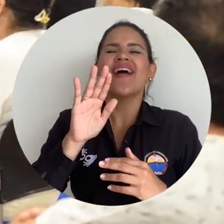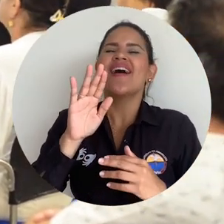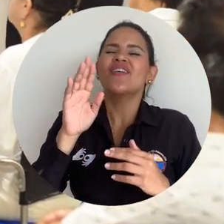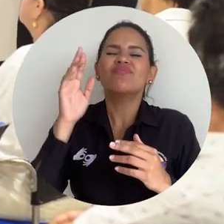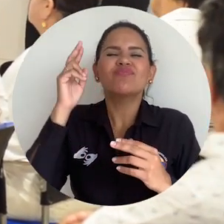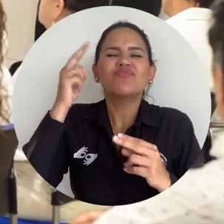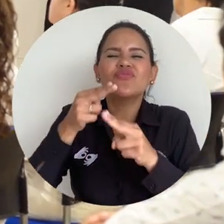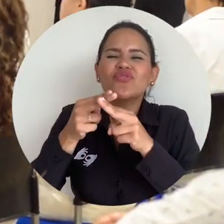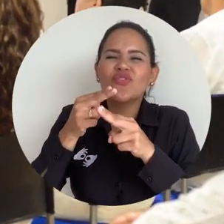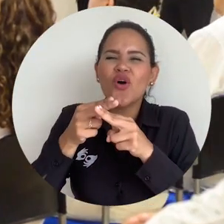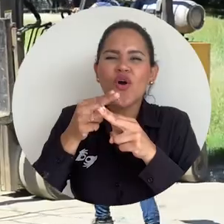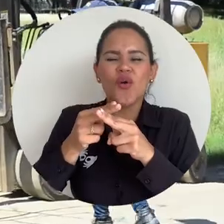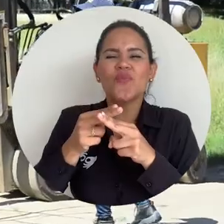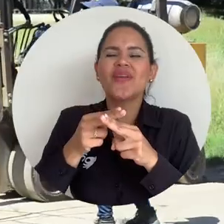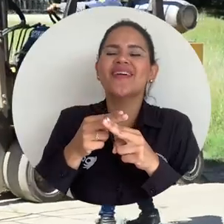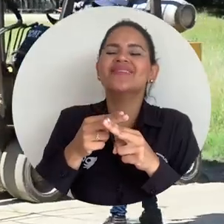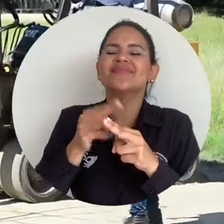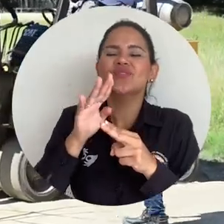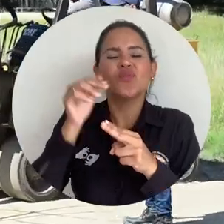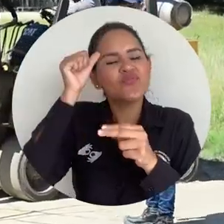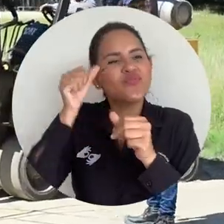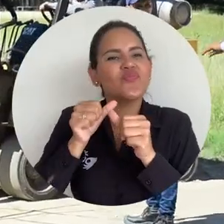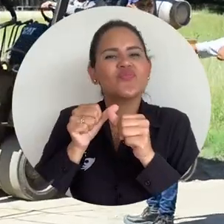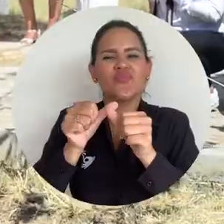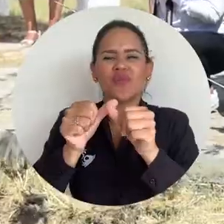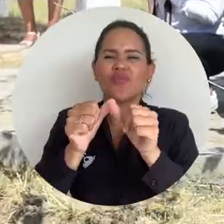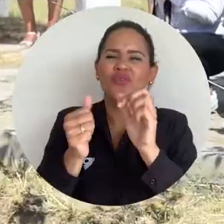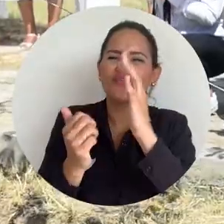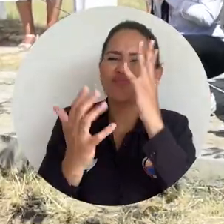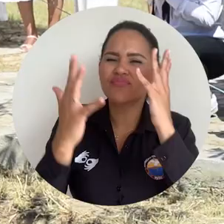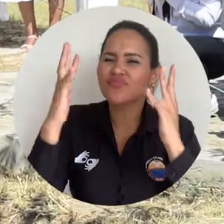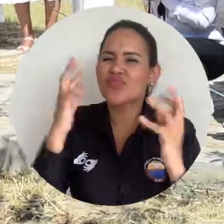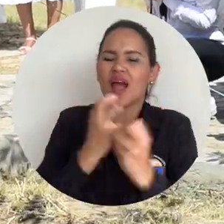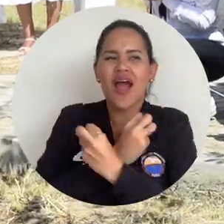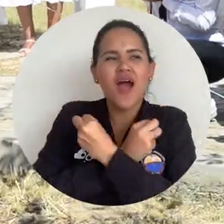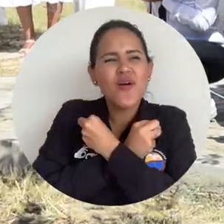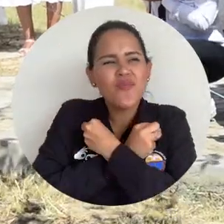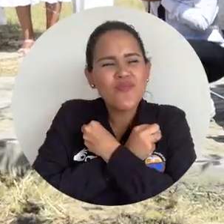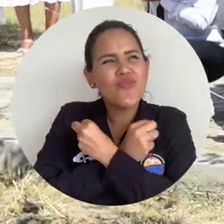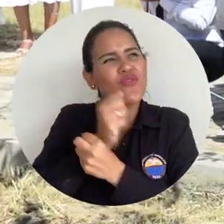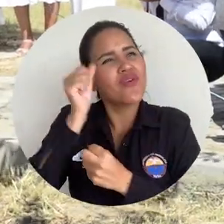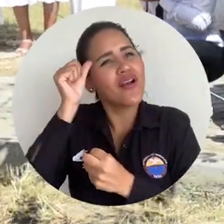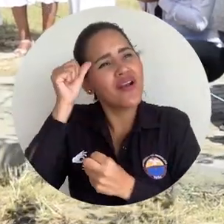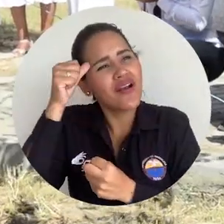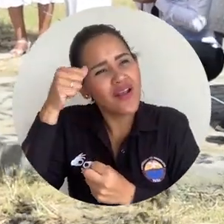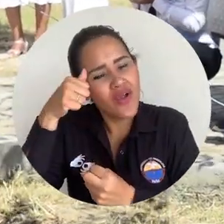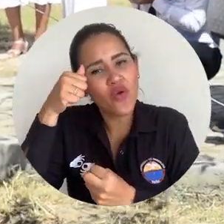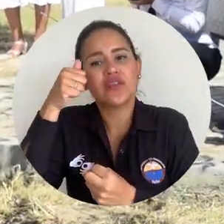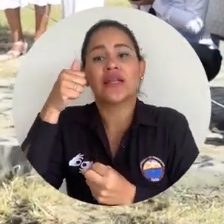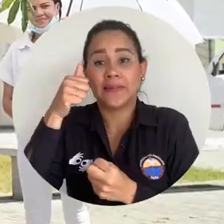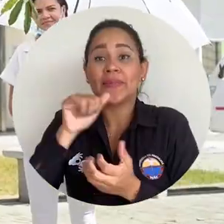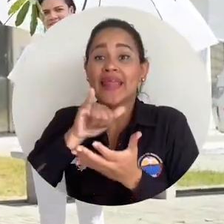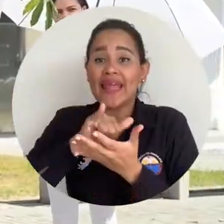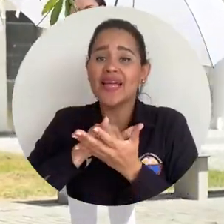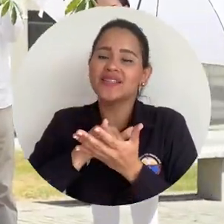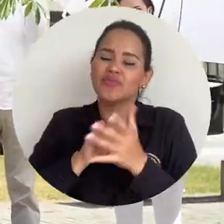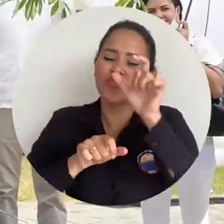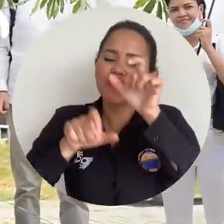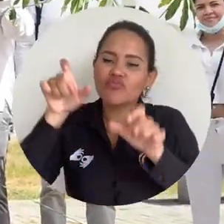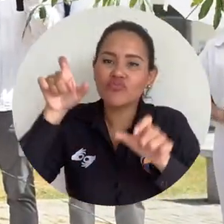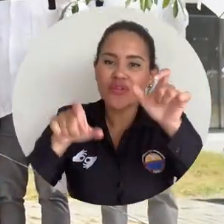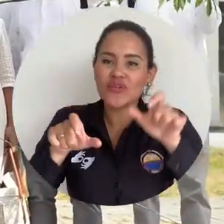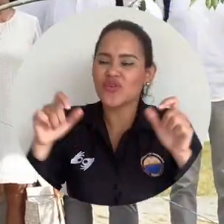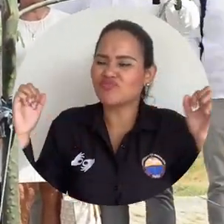Hojas para Perdurar y Frutos para Reconciliar, fue un homenaje a los jueces, donde sus familias se congregaron para dignificar su